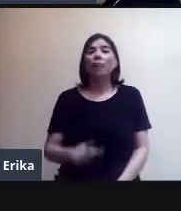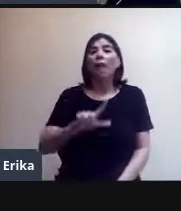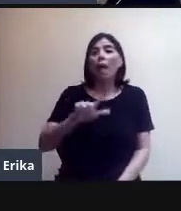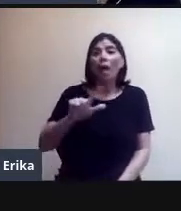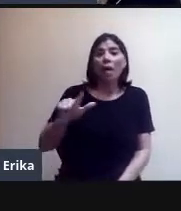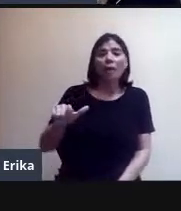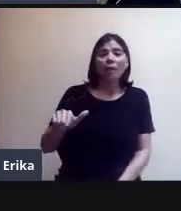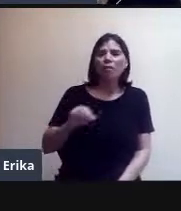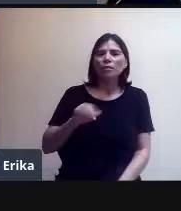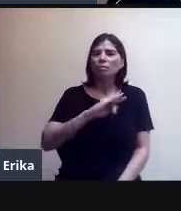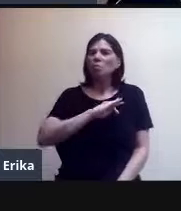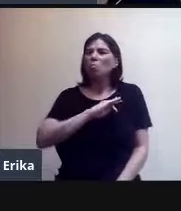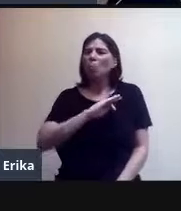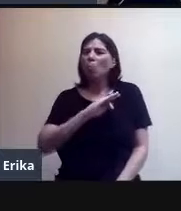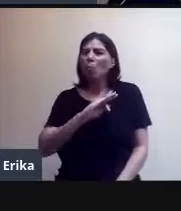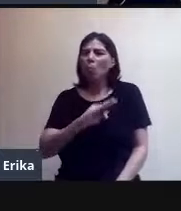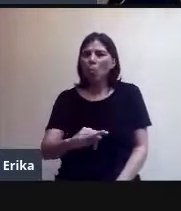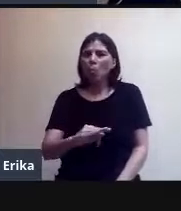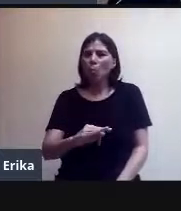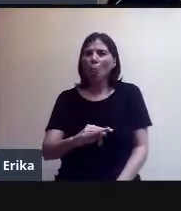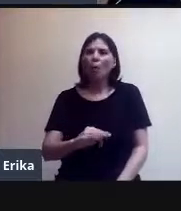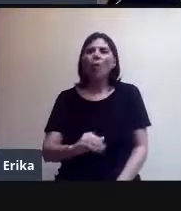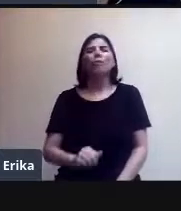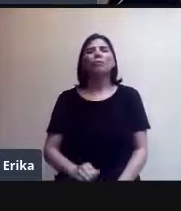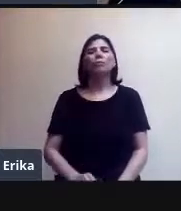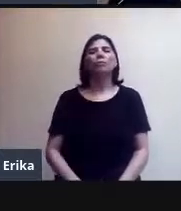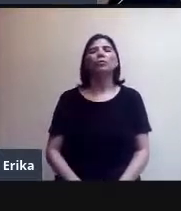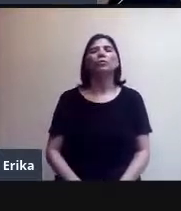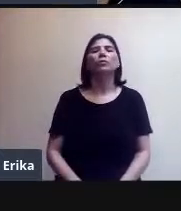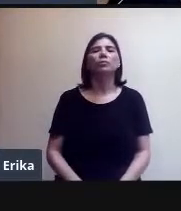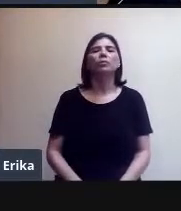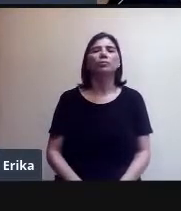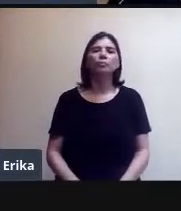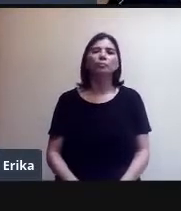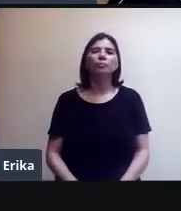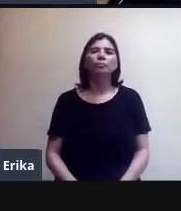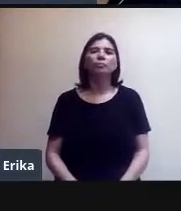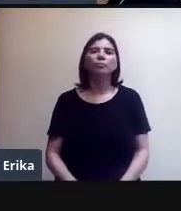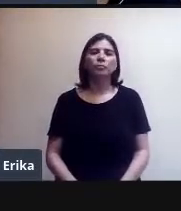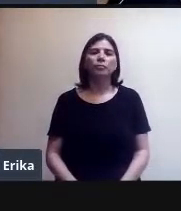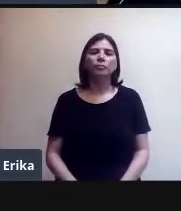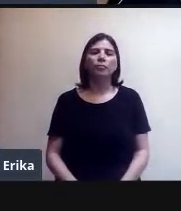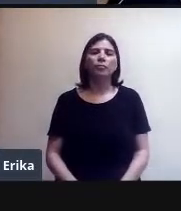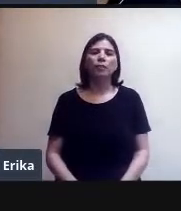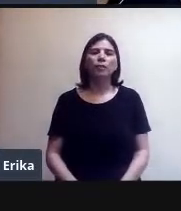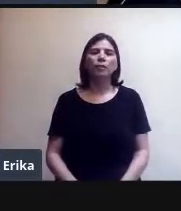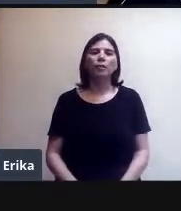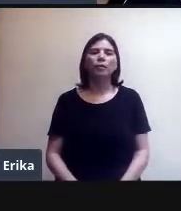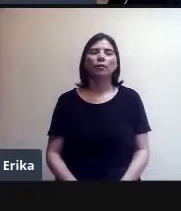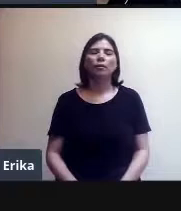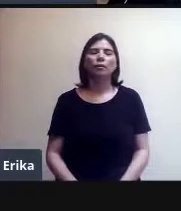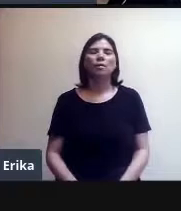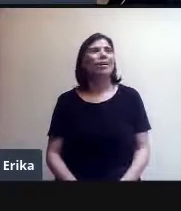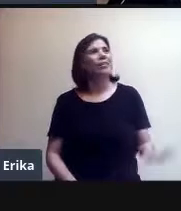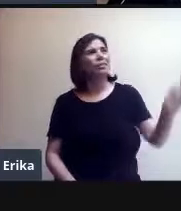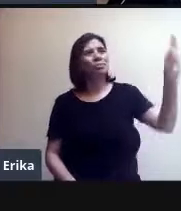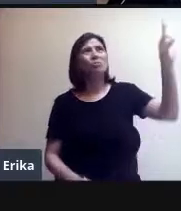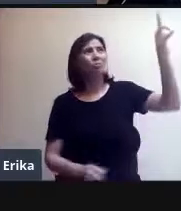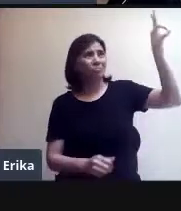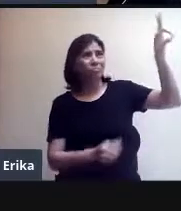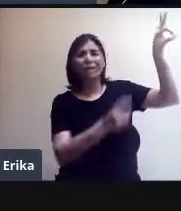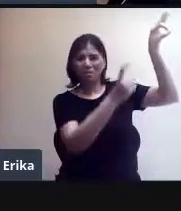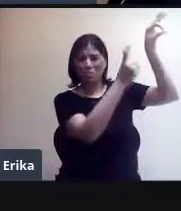podemos hacerlo directamente desde la herramienta. Ustedes recordarán que tenemos el mosaico de aplicaciones